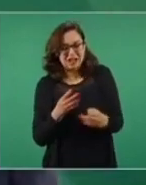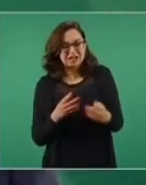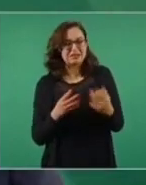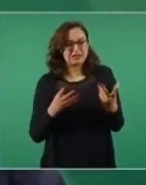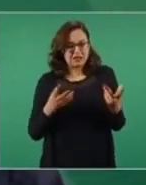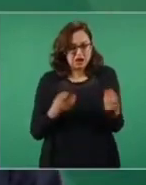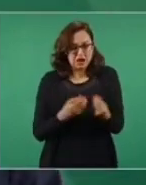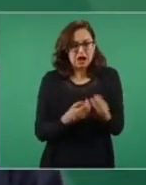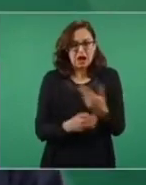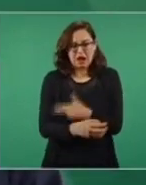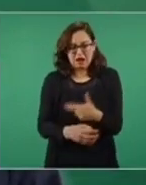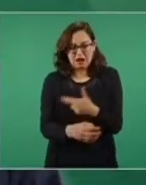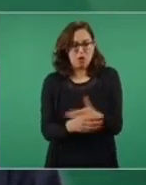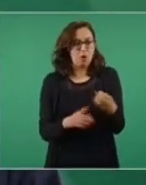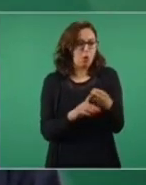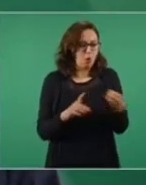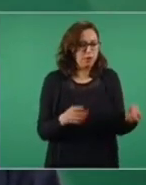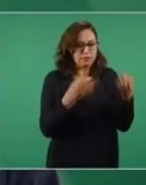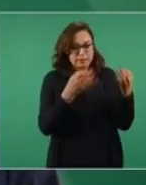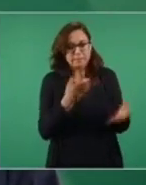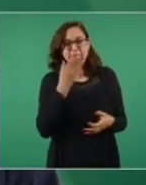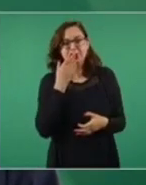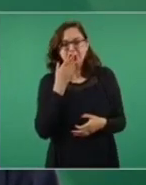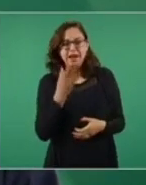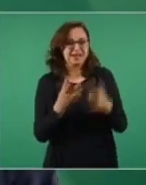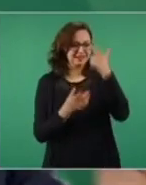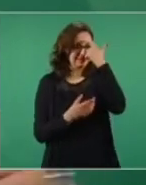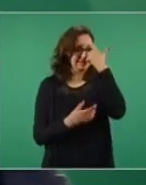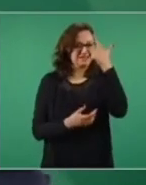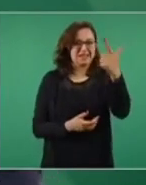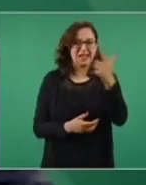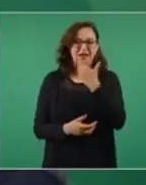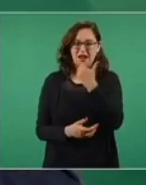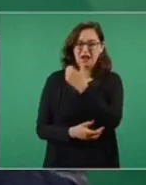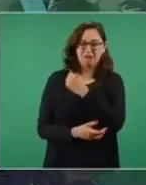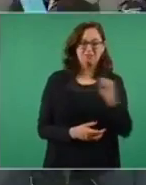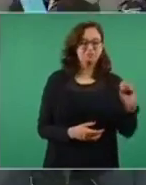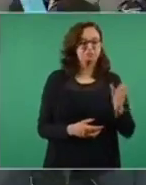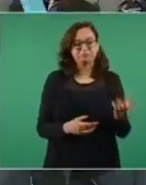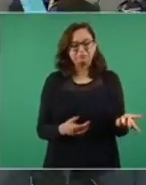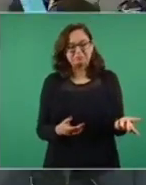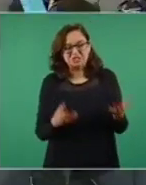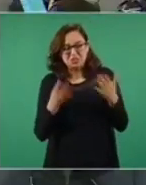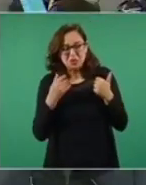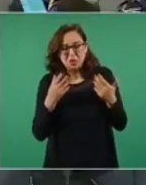Pero, fíjense, la pena ajena